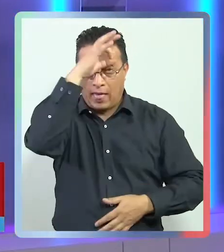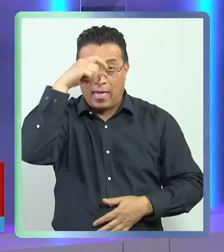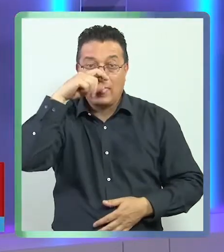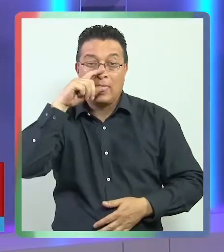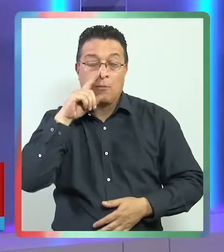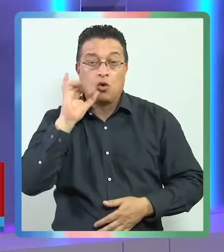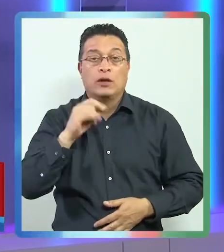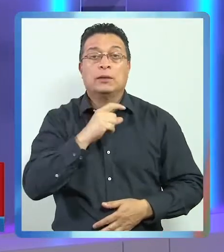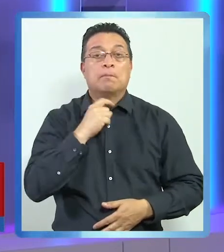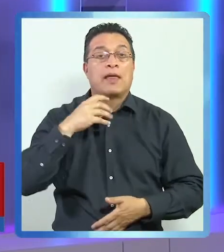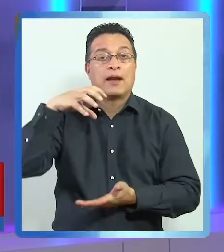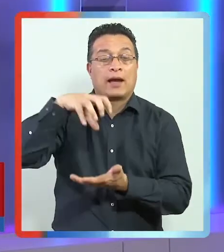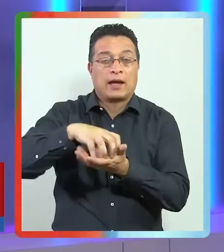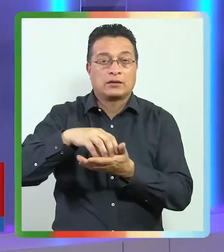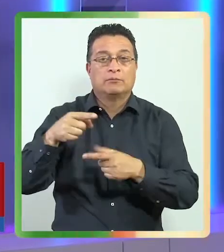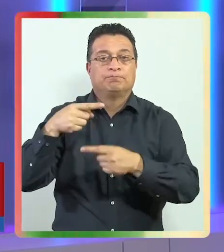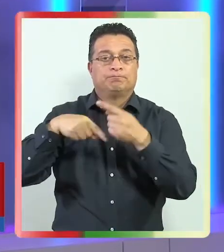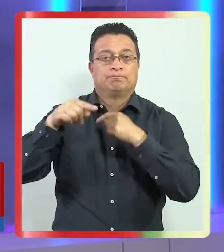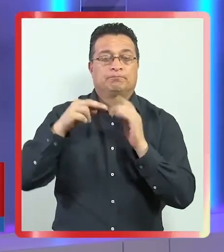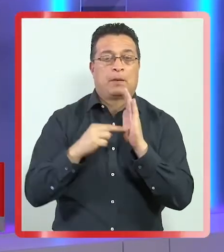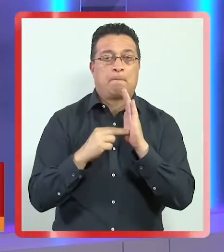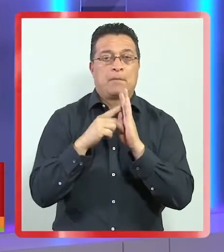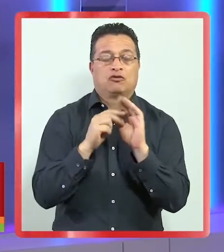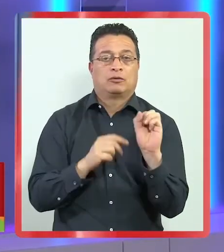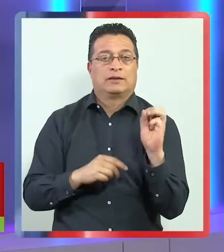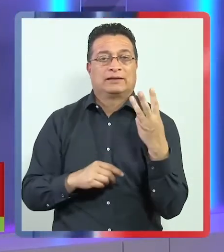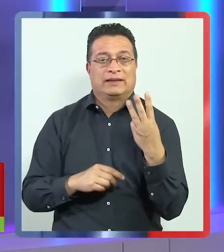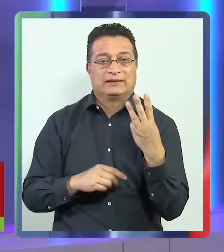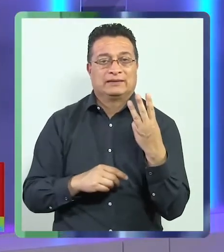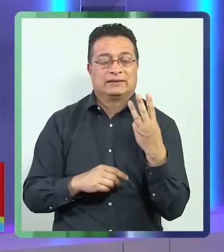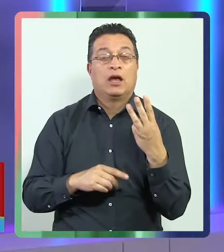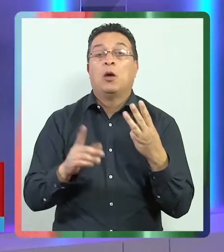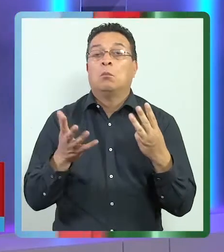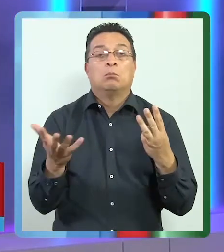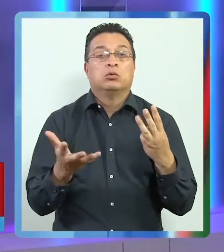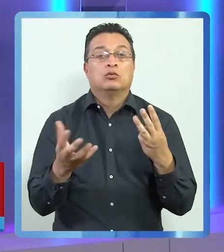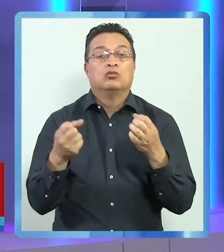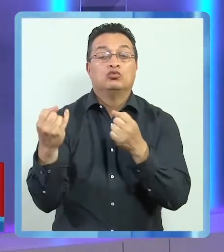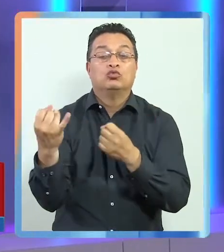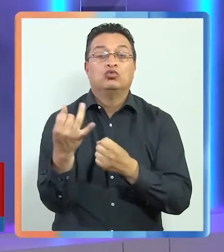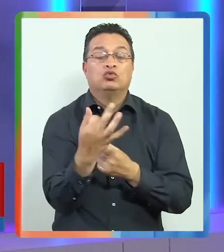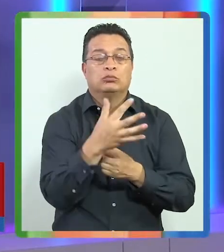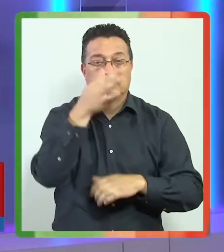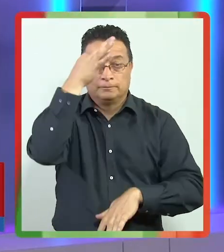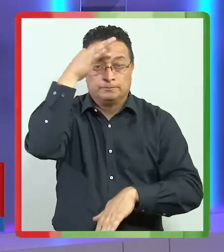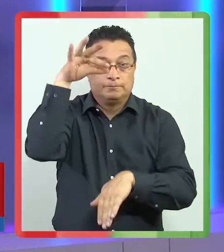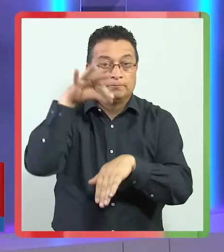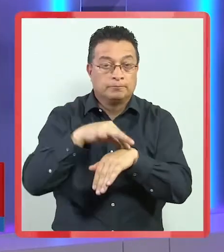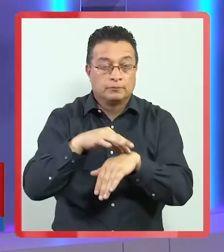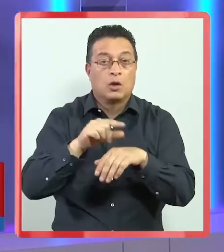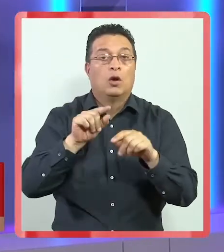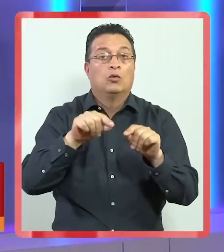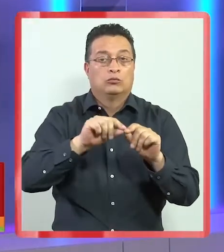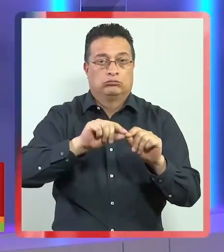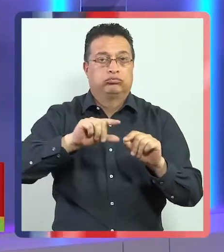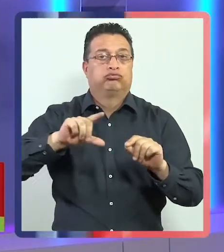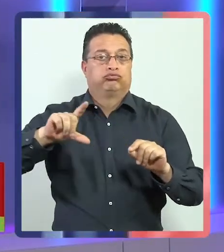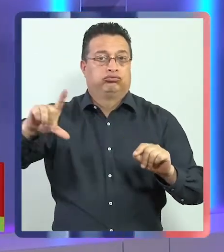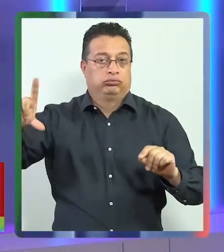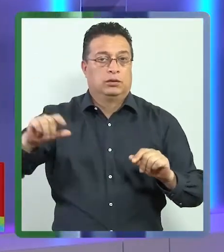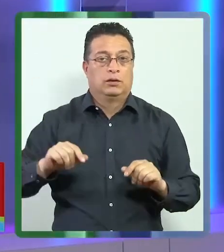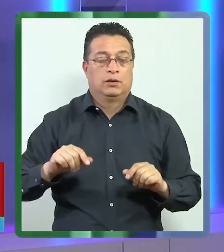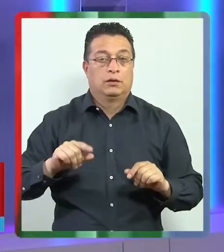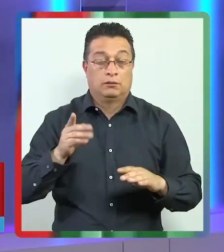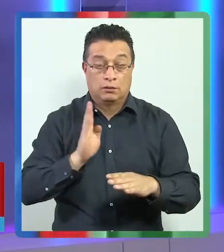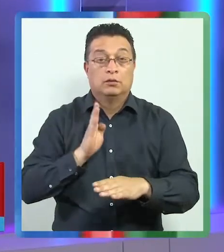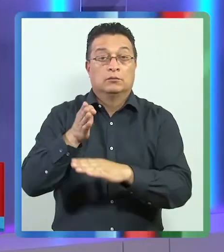retroceder a la fase 3 de preparación, porque el número de enfermos COVID en la zona va al alza. De visita en la región, el ministro